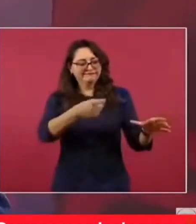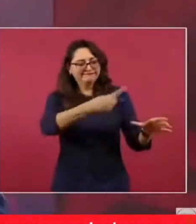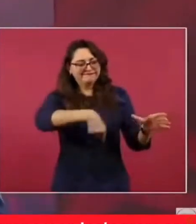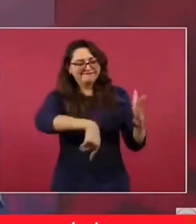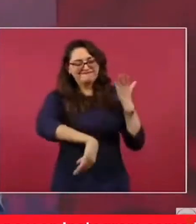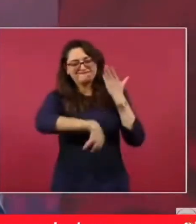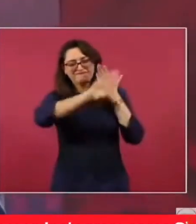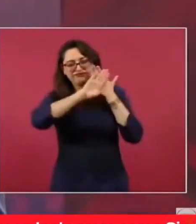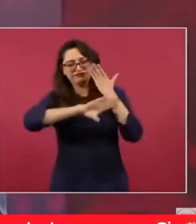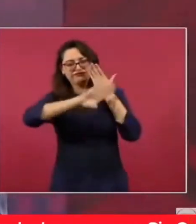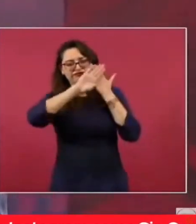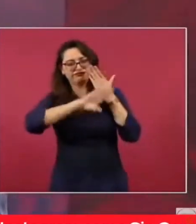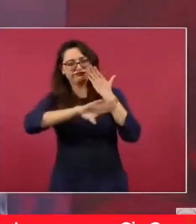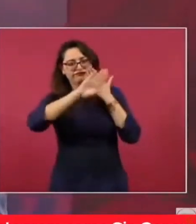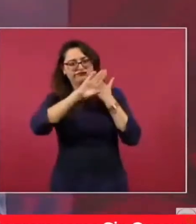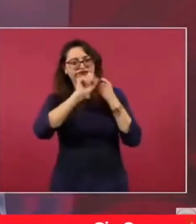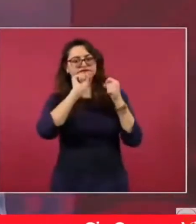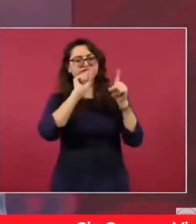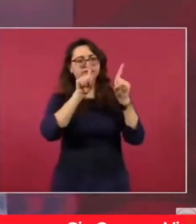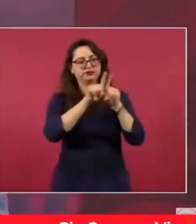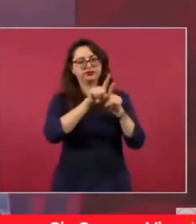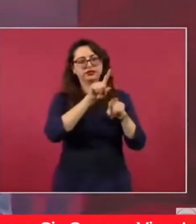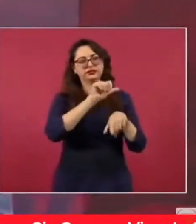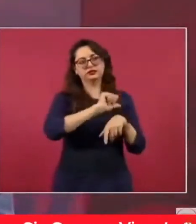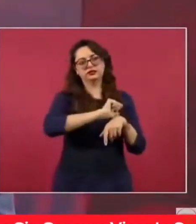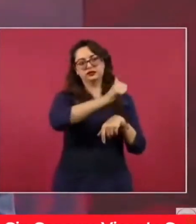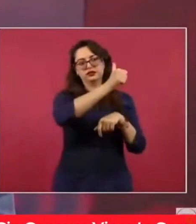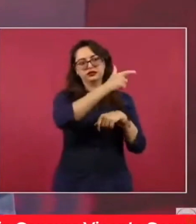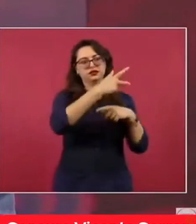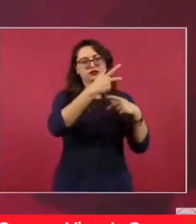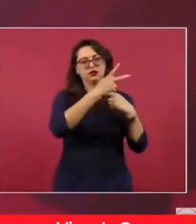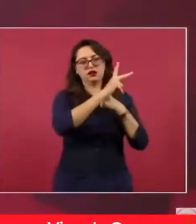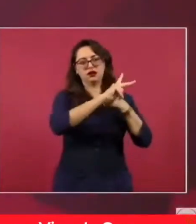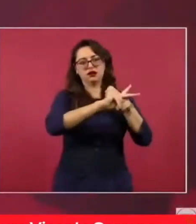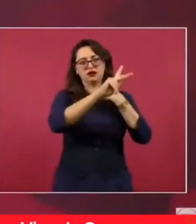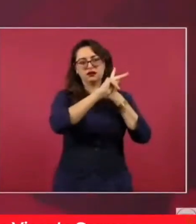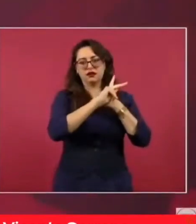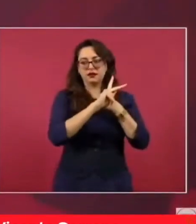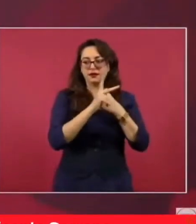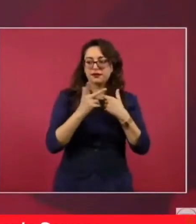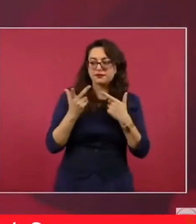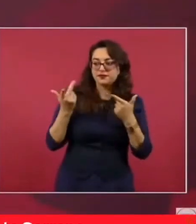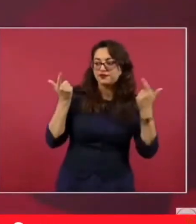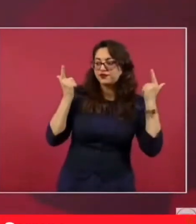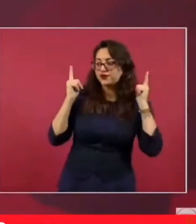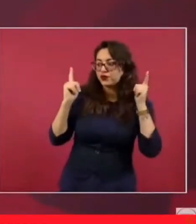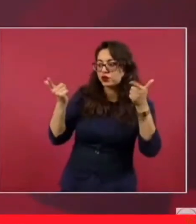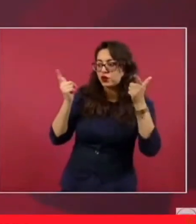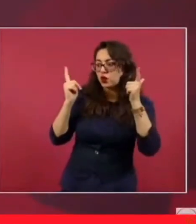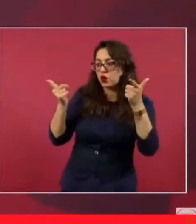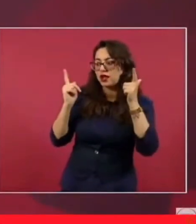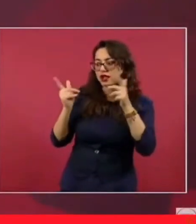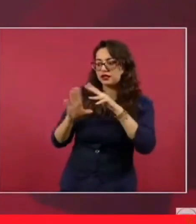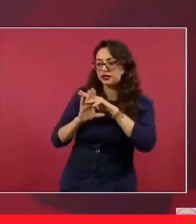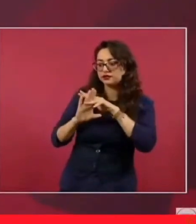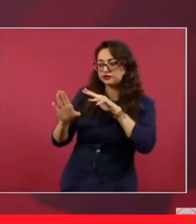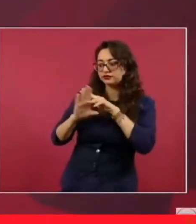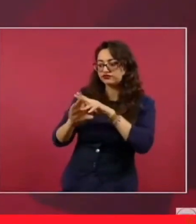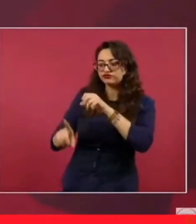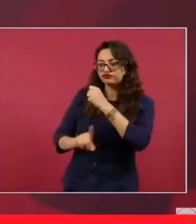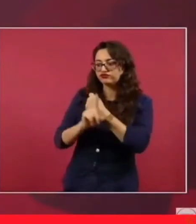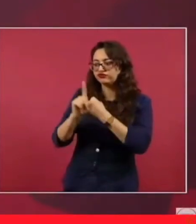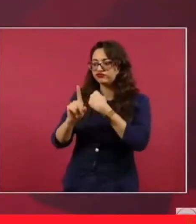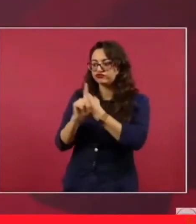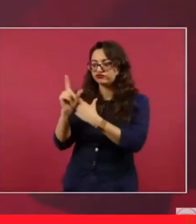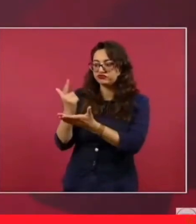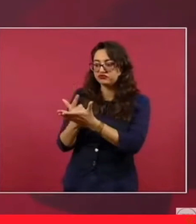que lucran con el asunto migratorio del otro